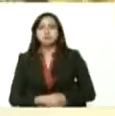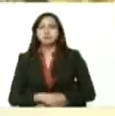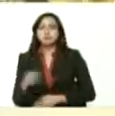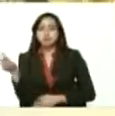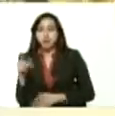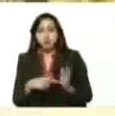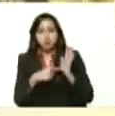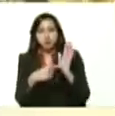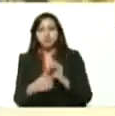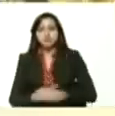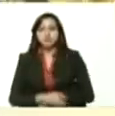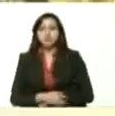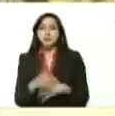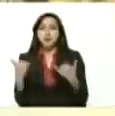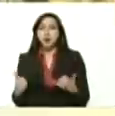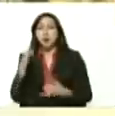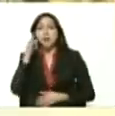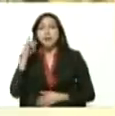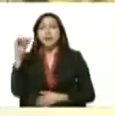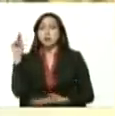Venezuela vámonos directo al Yaracuy